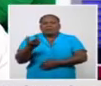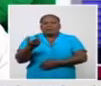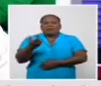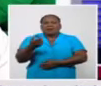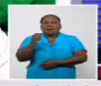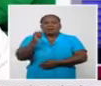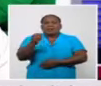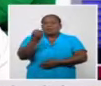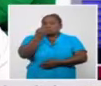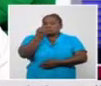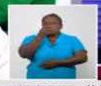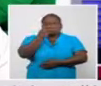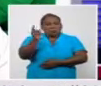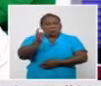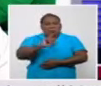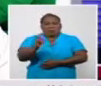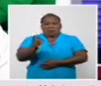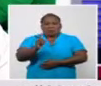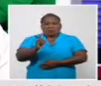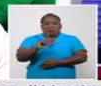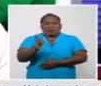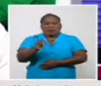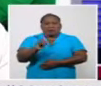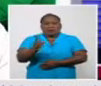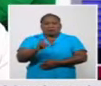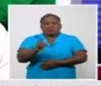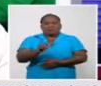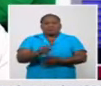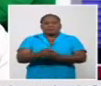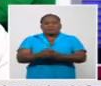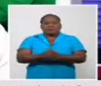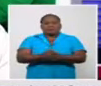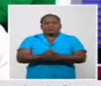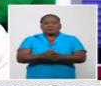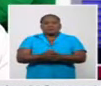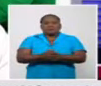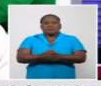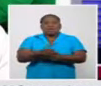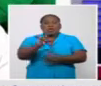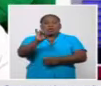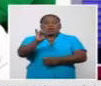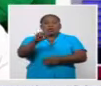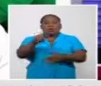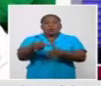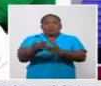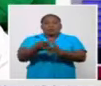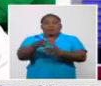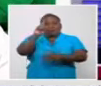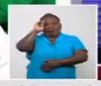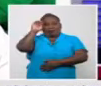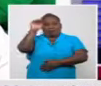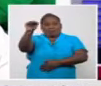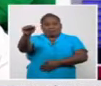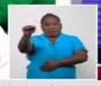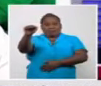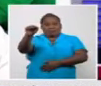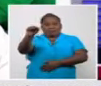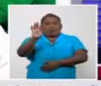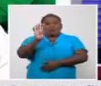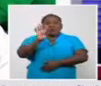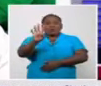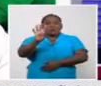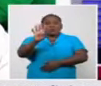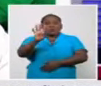apetito bastante marcada. Estuvo nueve días ingresada, cuatro días en